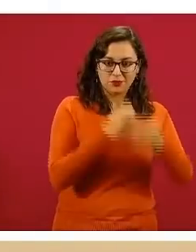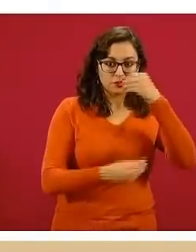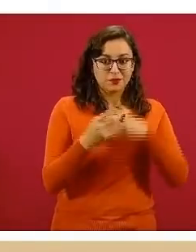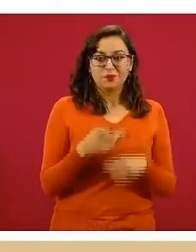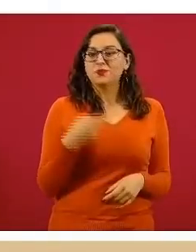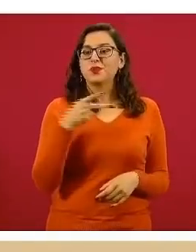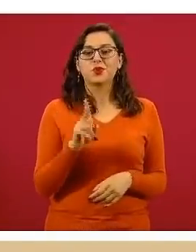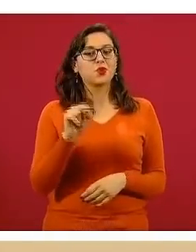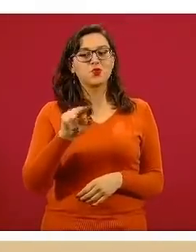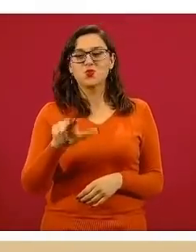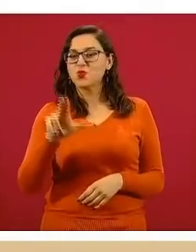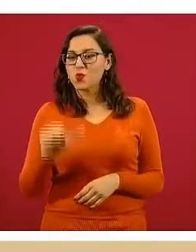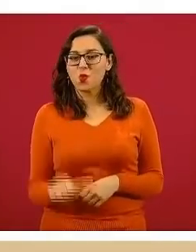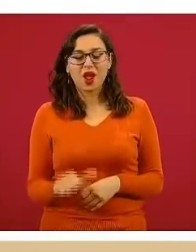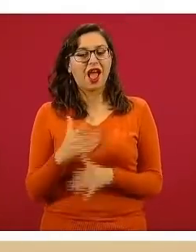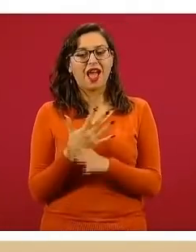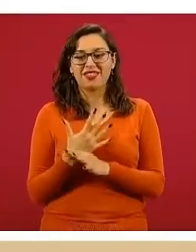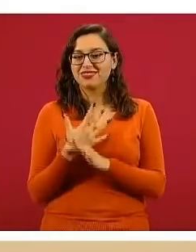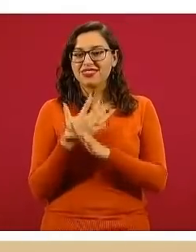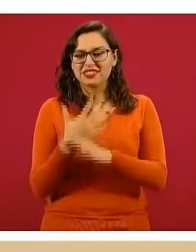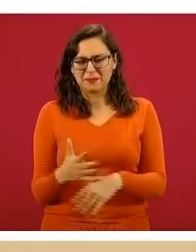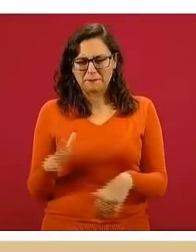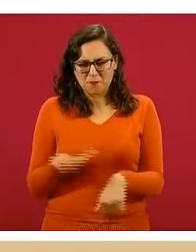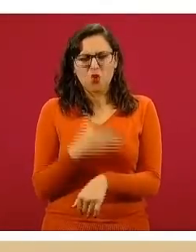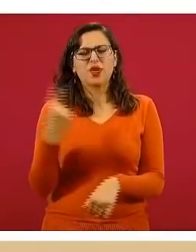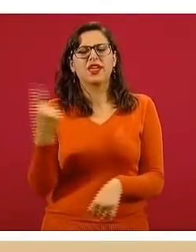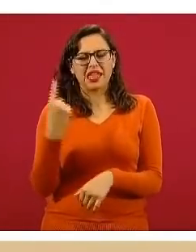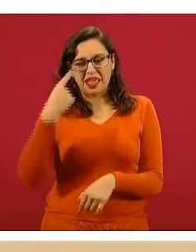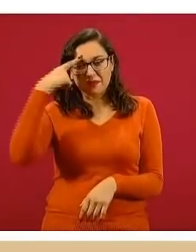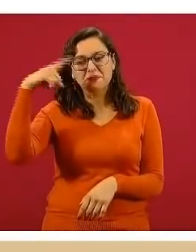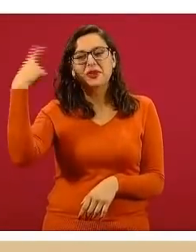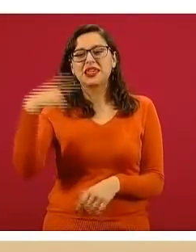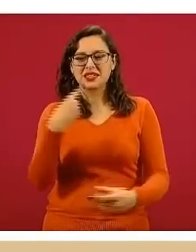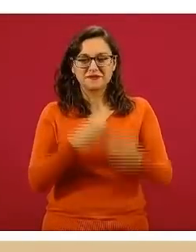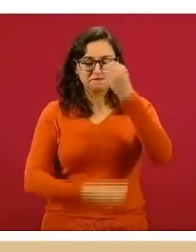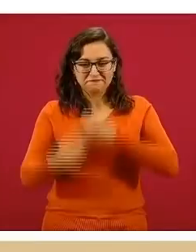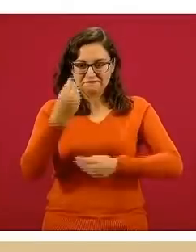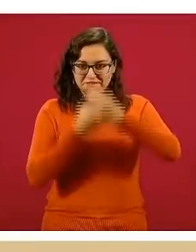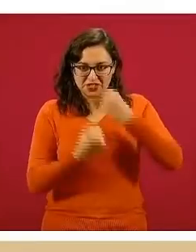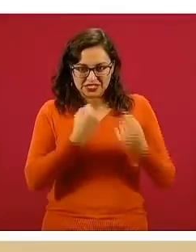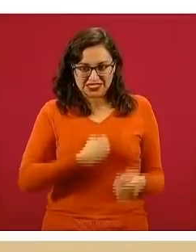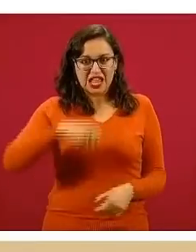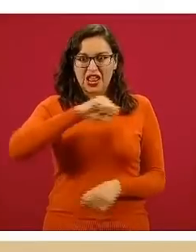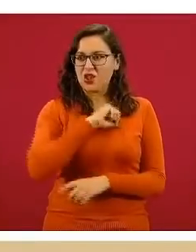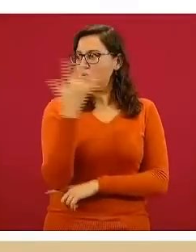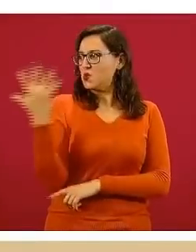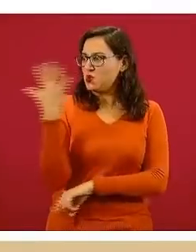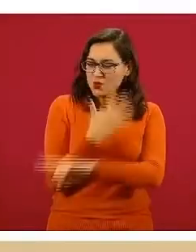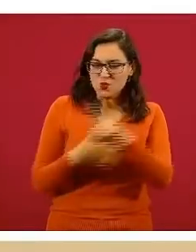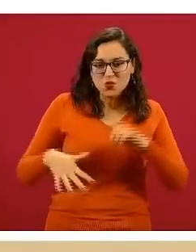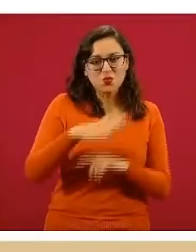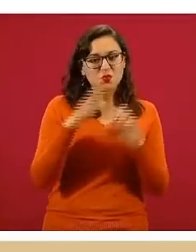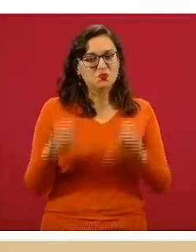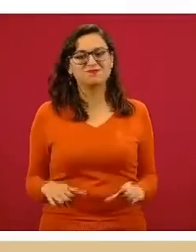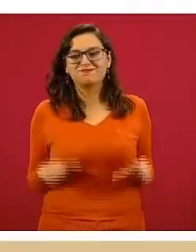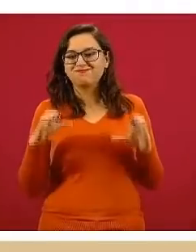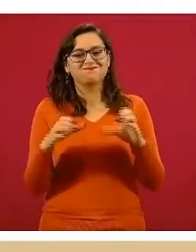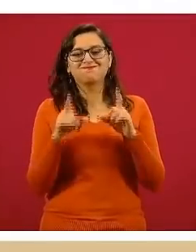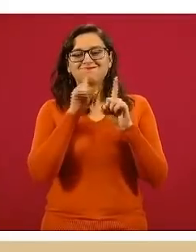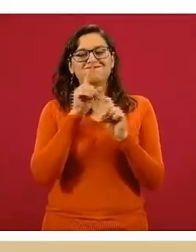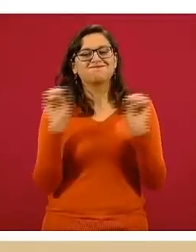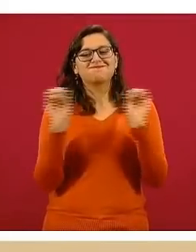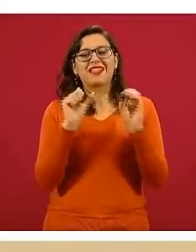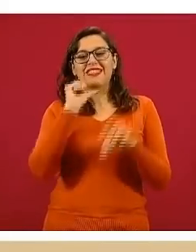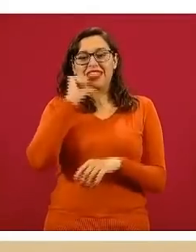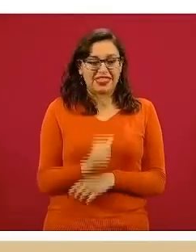de cuál es la función, no se habla de alimentación saludable y sostenible, no se tiene esta perspectiva no sólo del